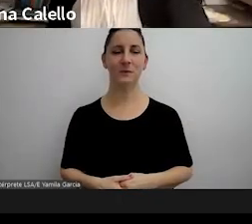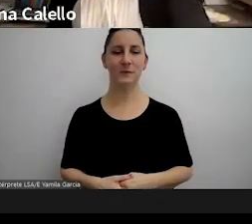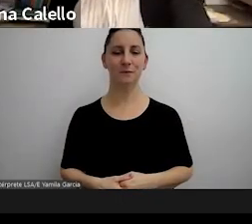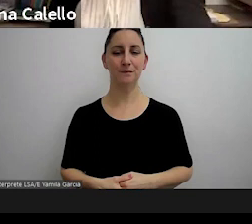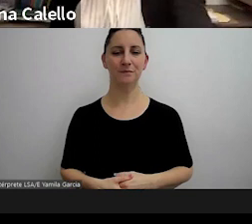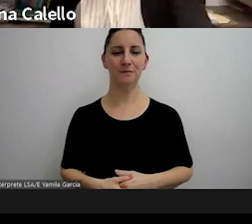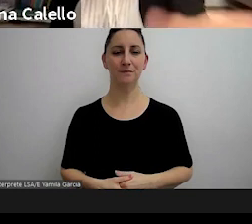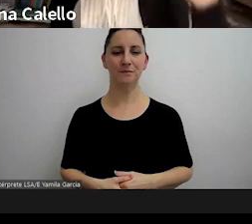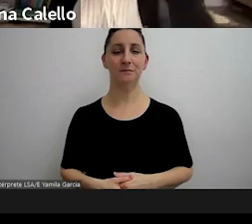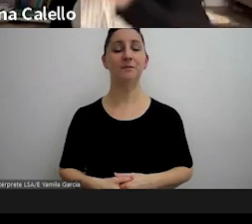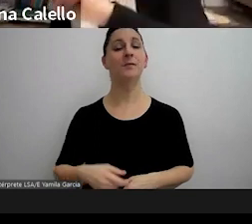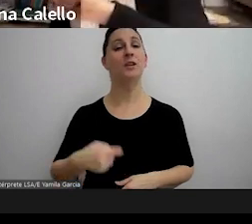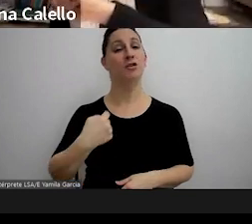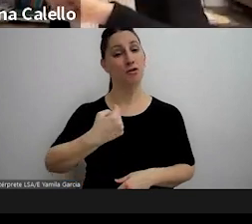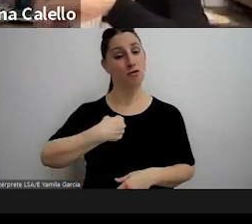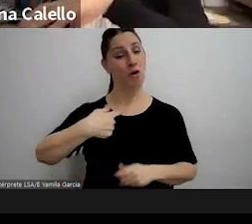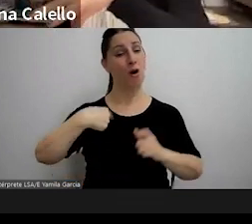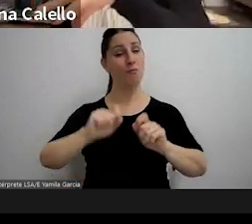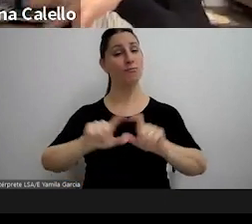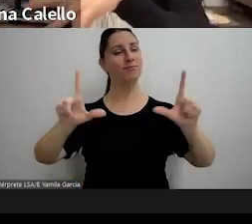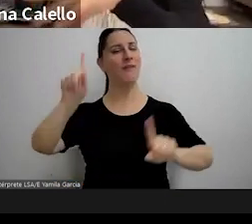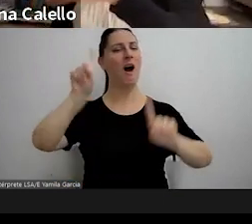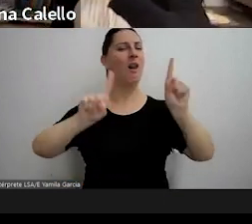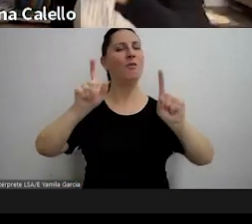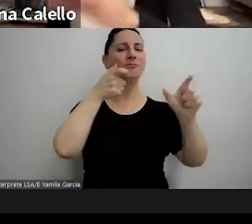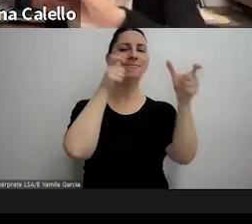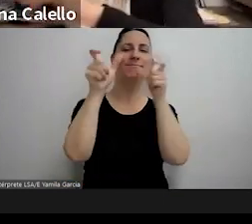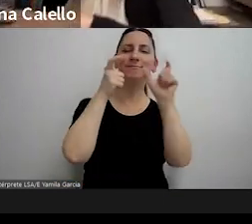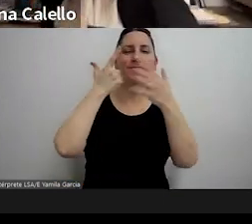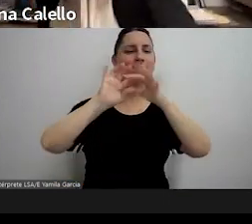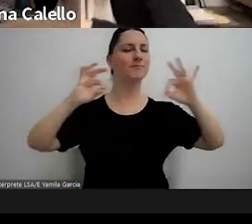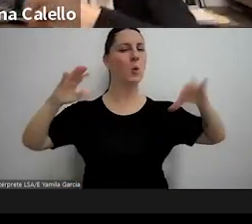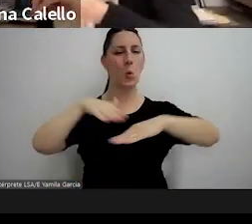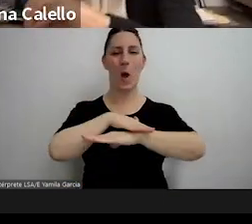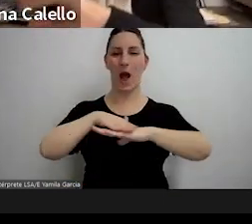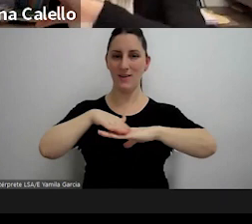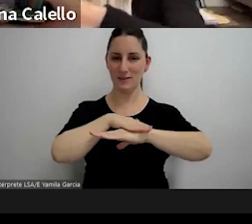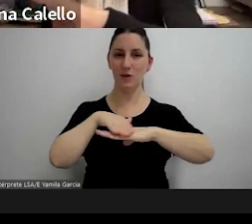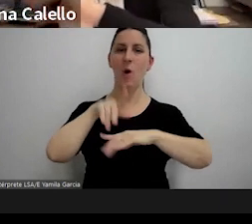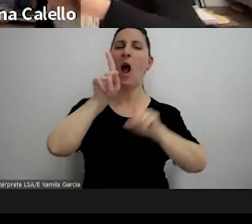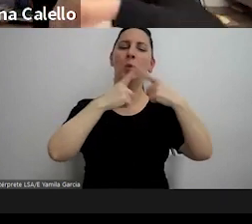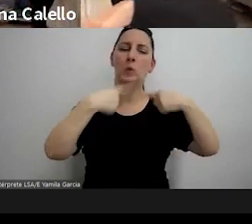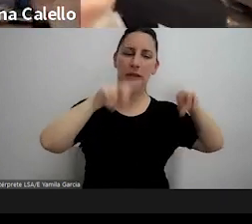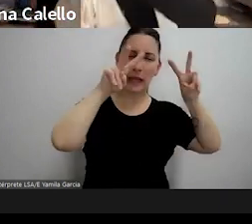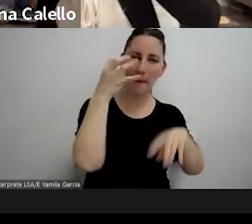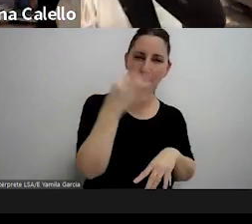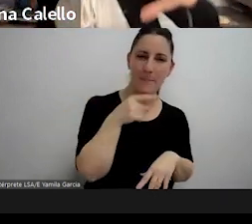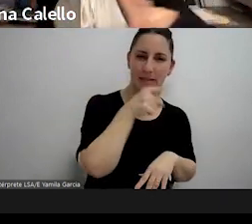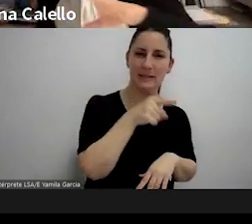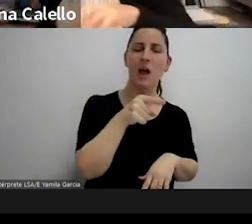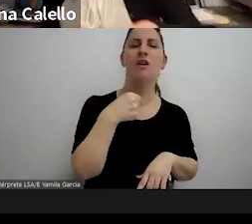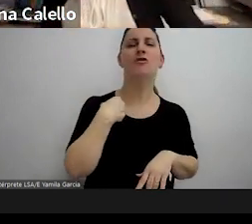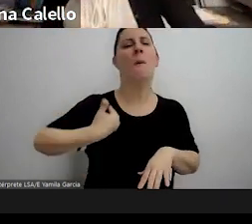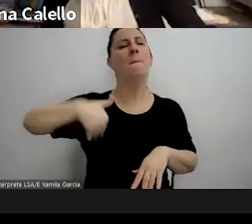yo traje algunos conceptos básicos y alguna cuestión particular como que traté de